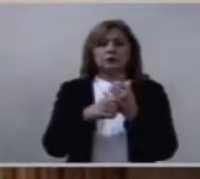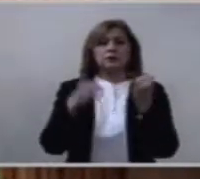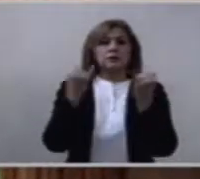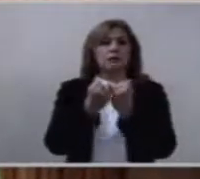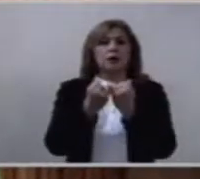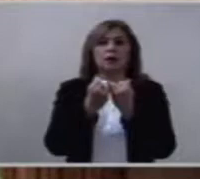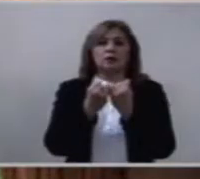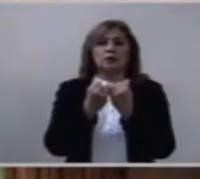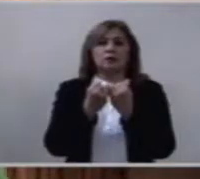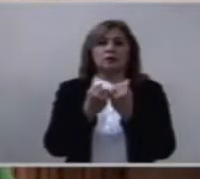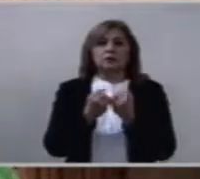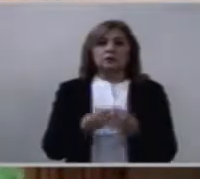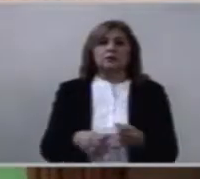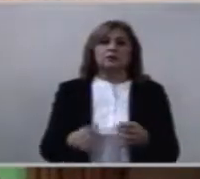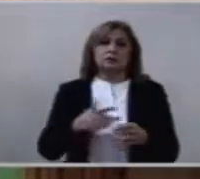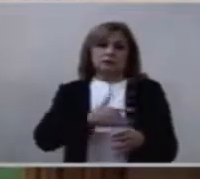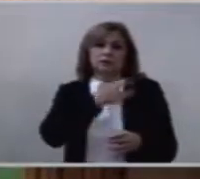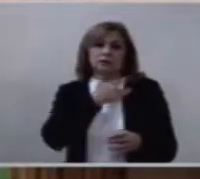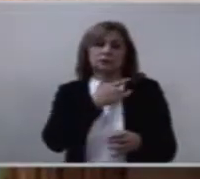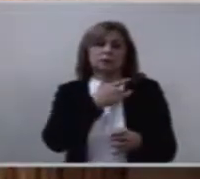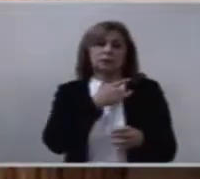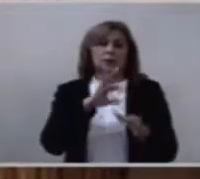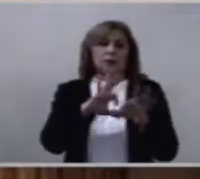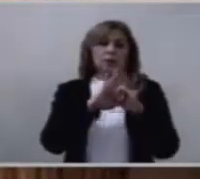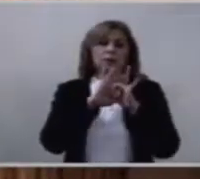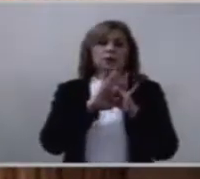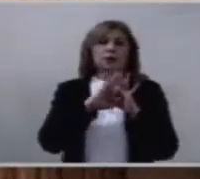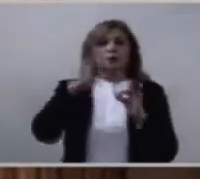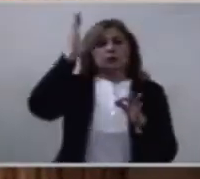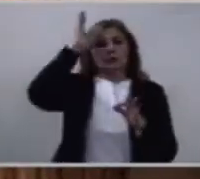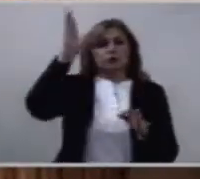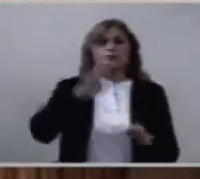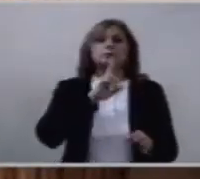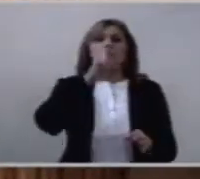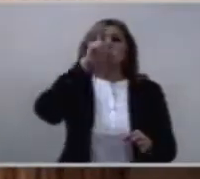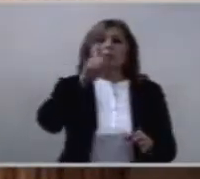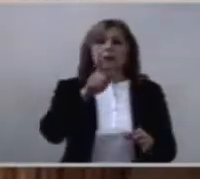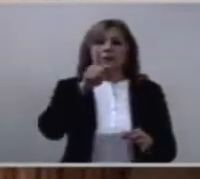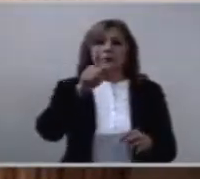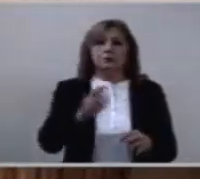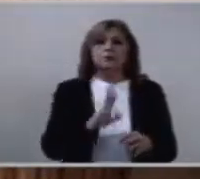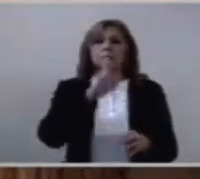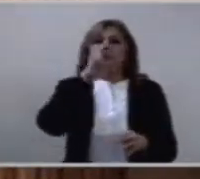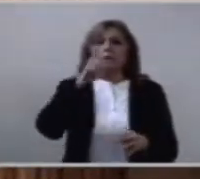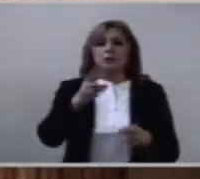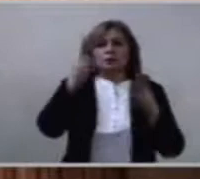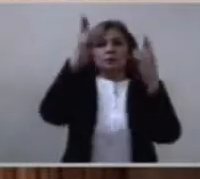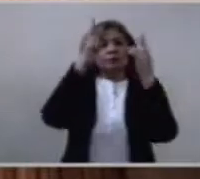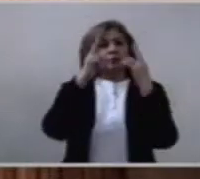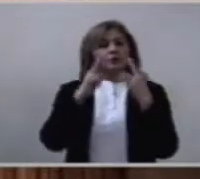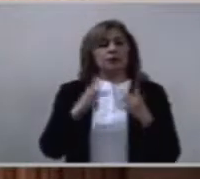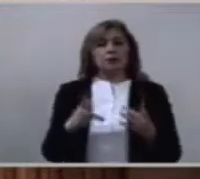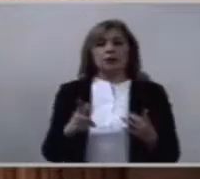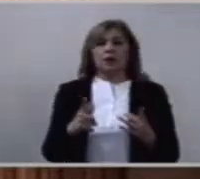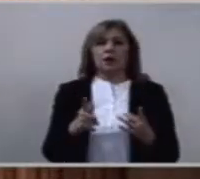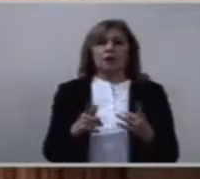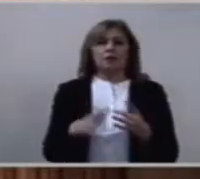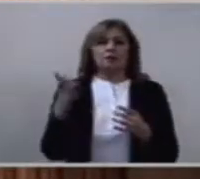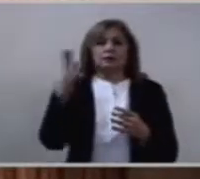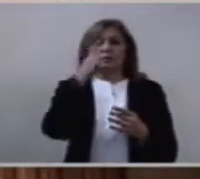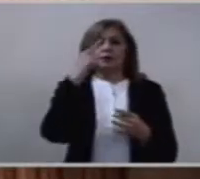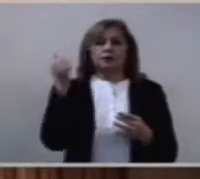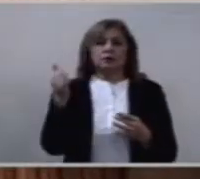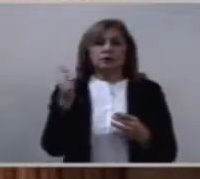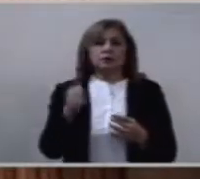mejor. No hay otro regal, no hay otro denario, no hay